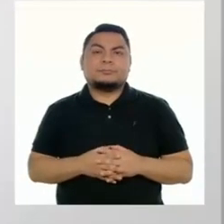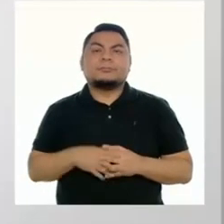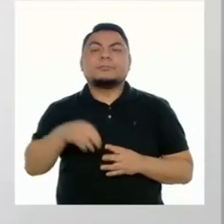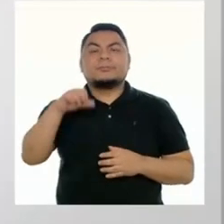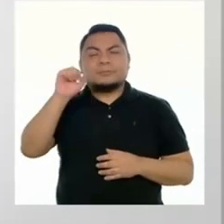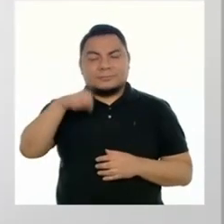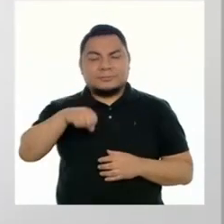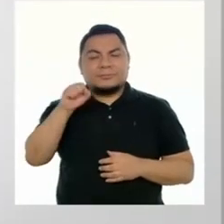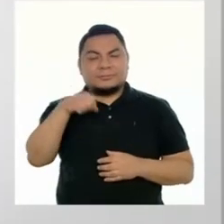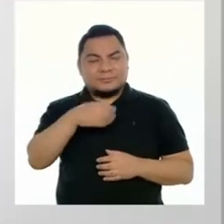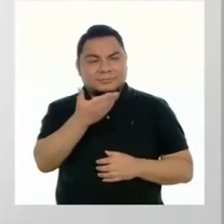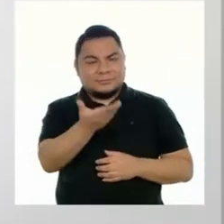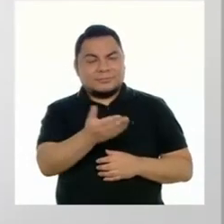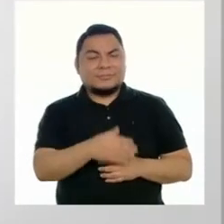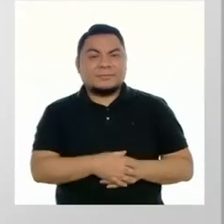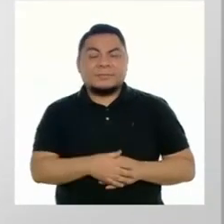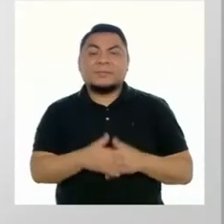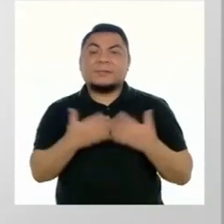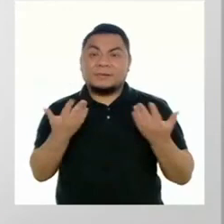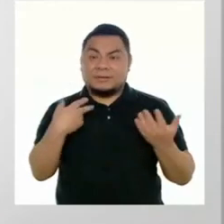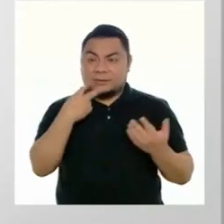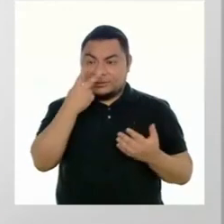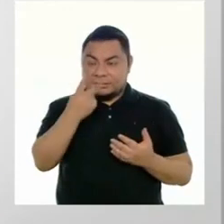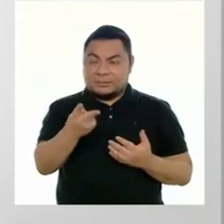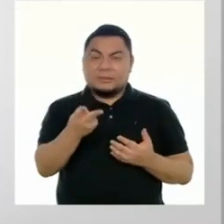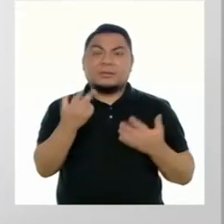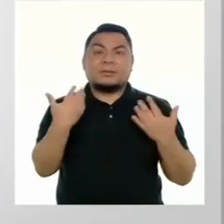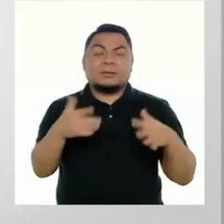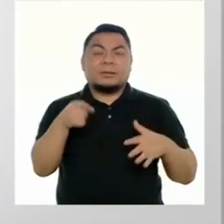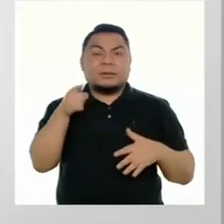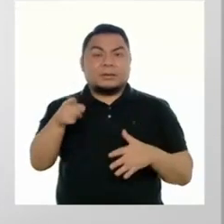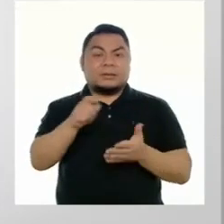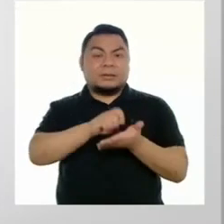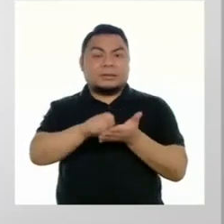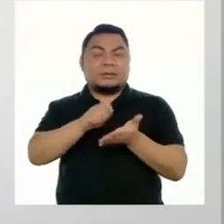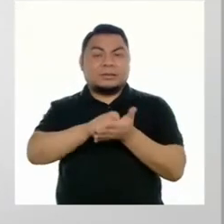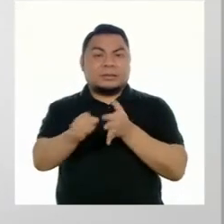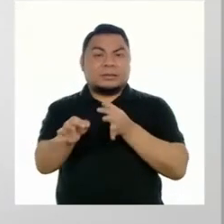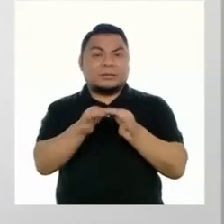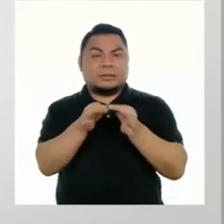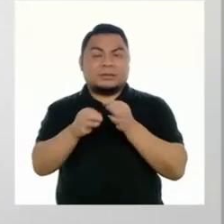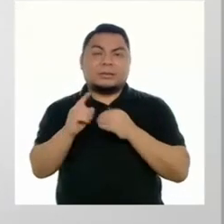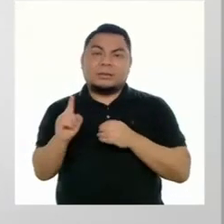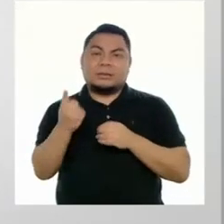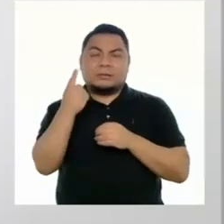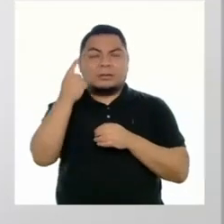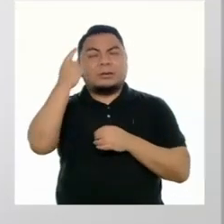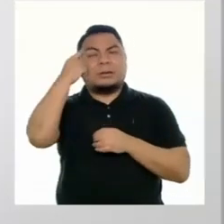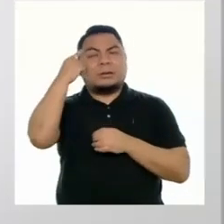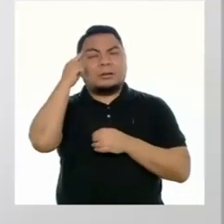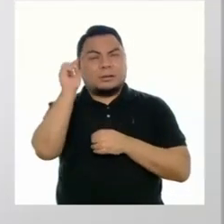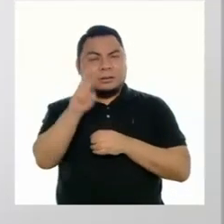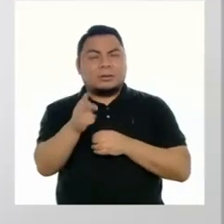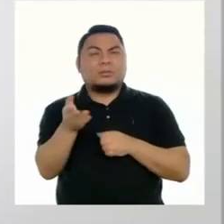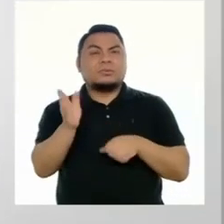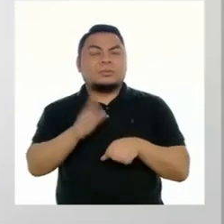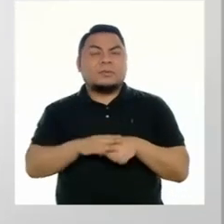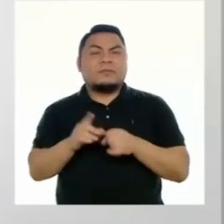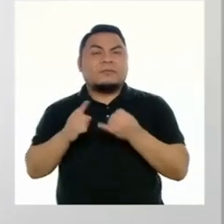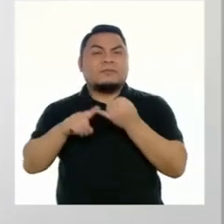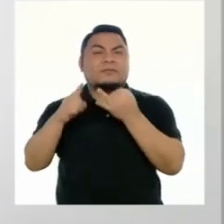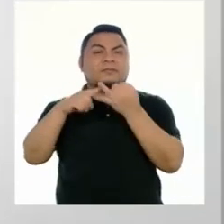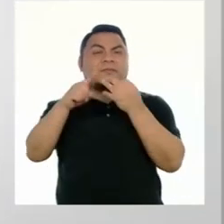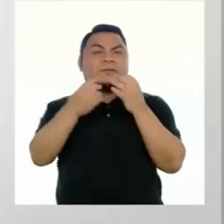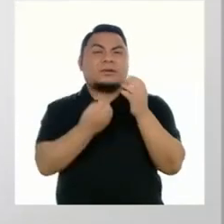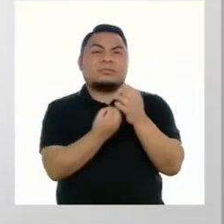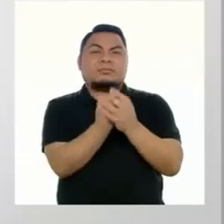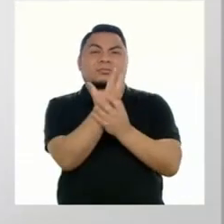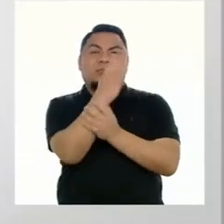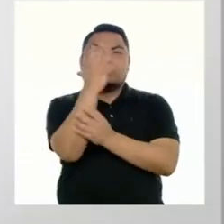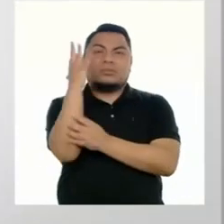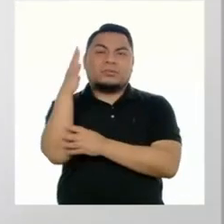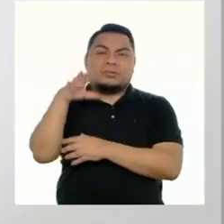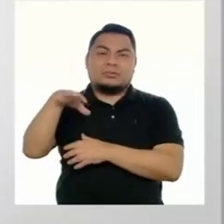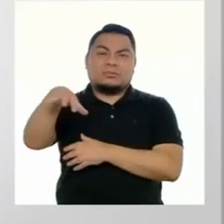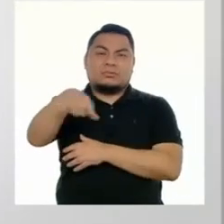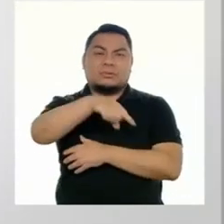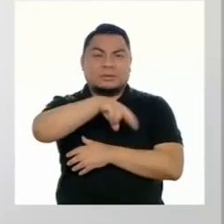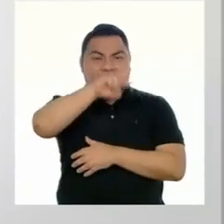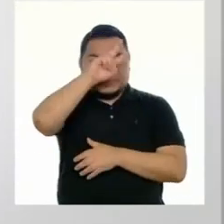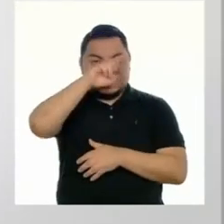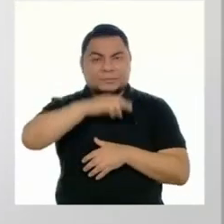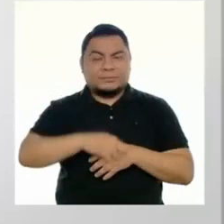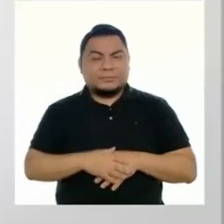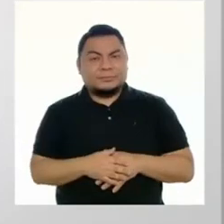Así es, Miluska. Como hemos visto, este texto nos ha dado un primer panorama respecto a la biodiversidad en nuestro país.